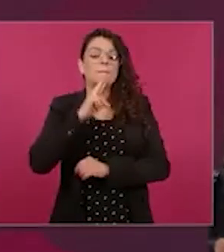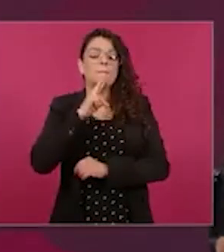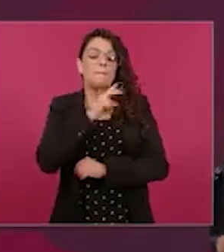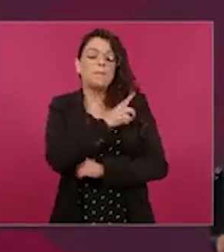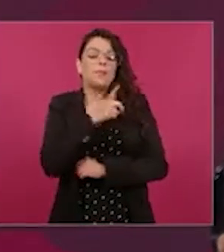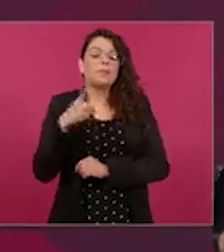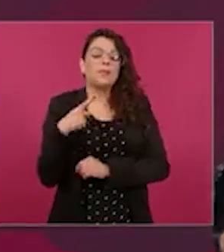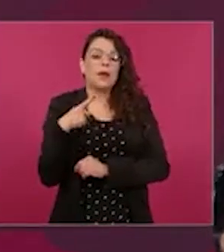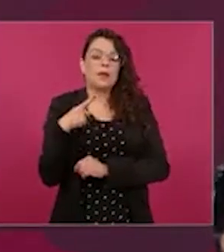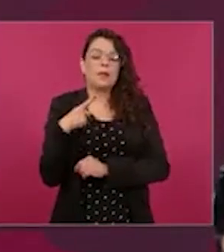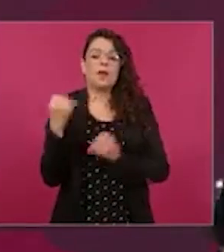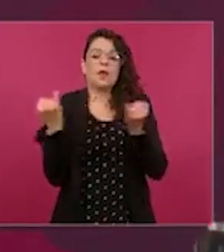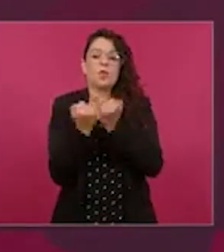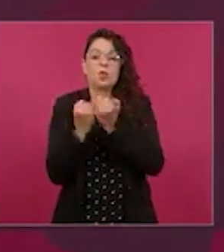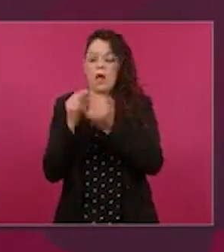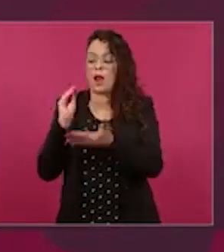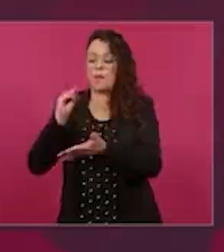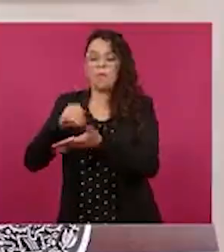ninguno